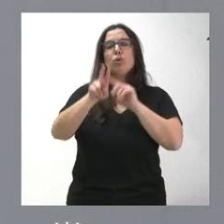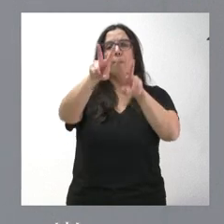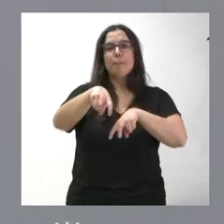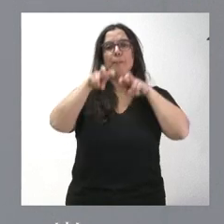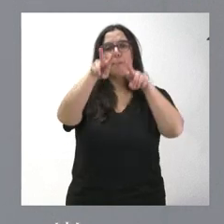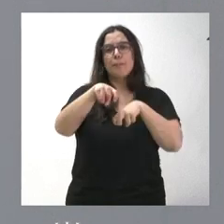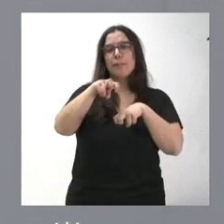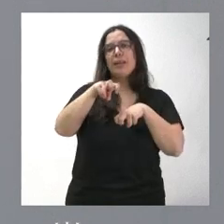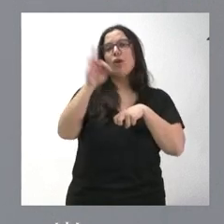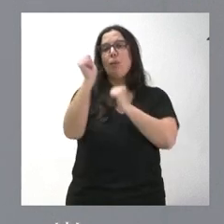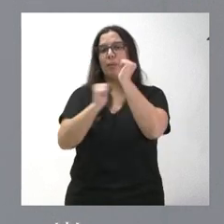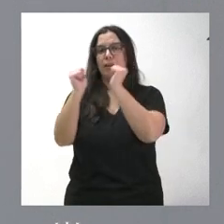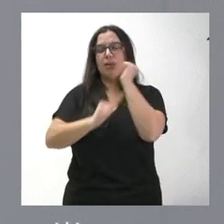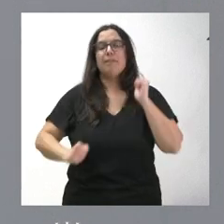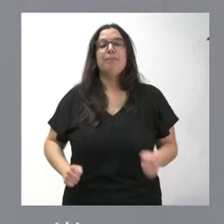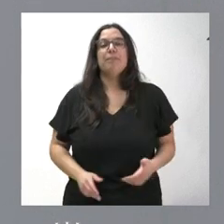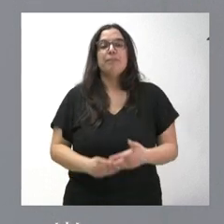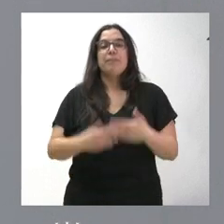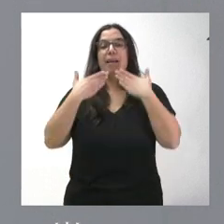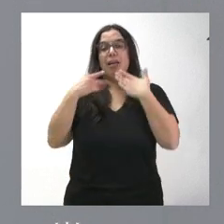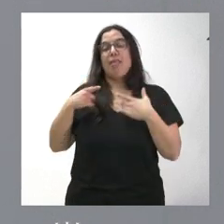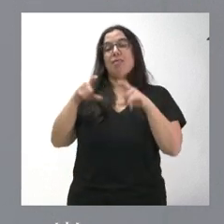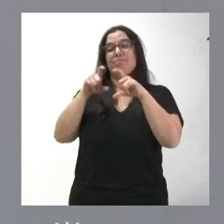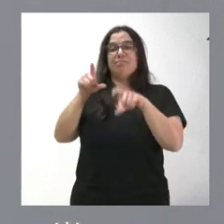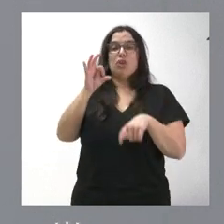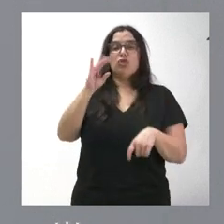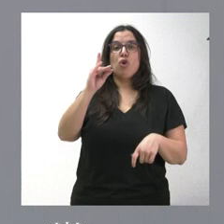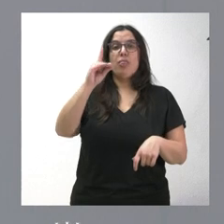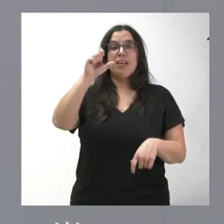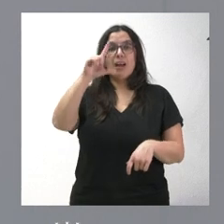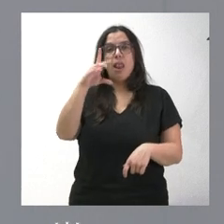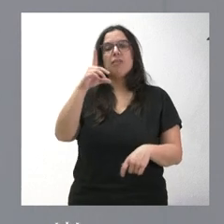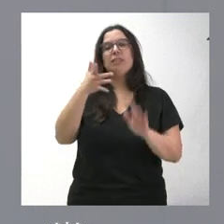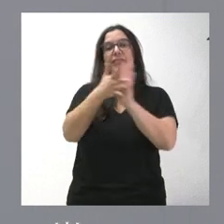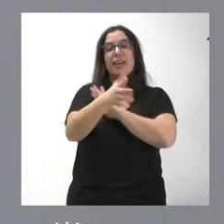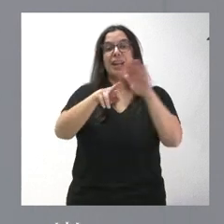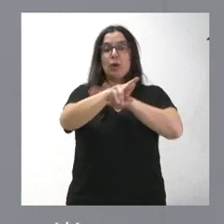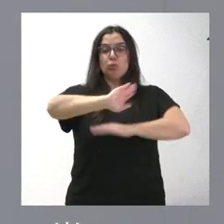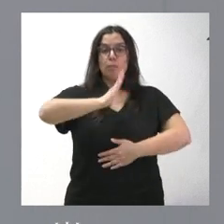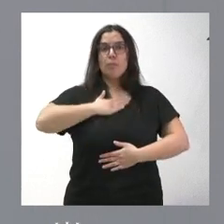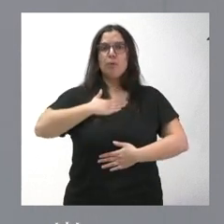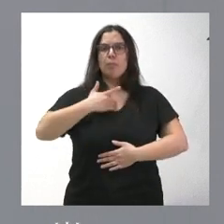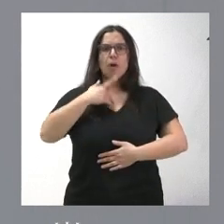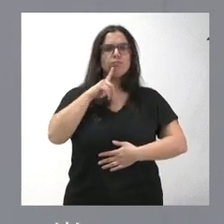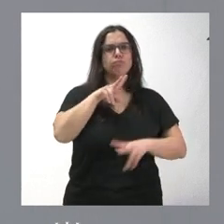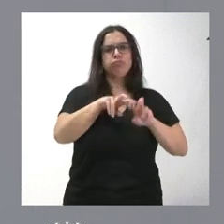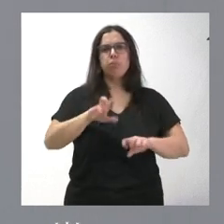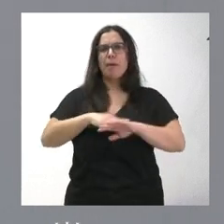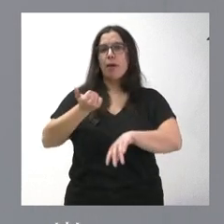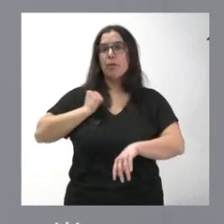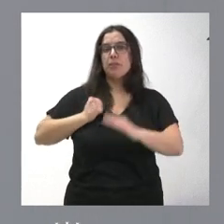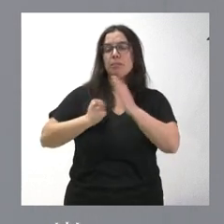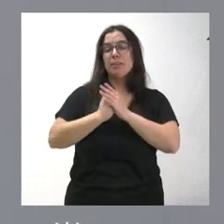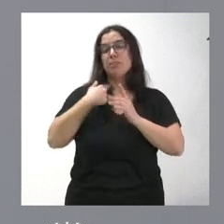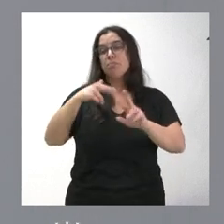y minerales. A través de Sodical se incentiva el aprovechamiento de estos recursos endógenos y esperamos una inversión que supere los 45